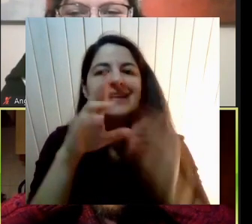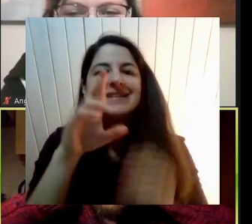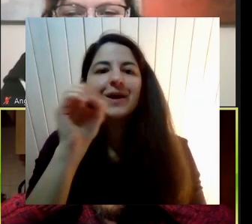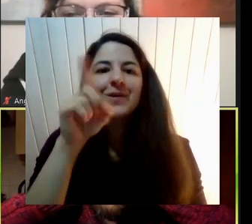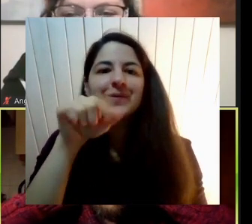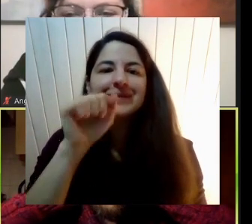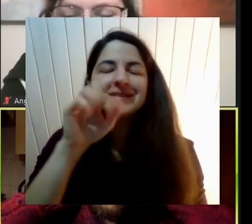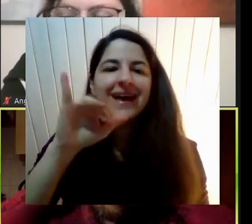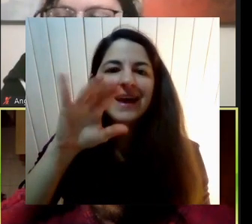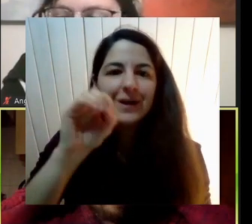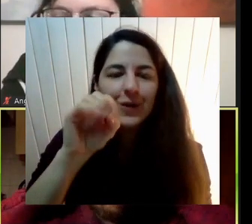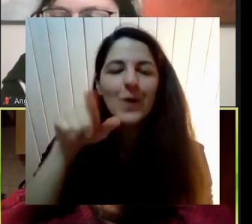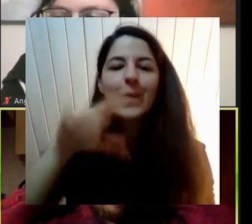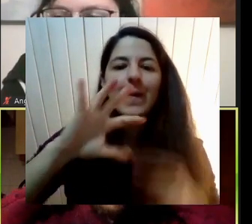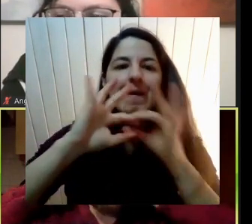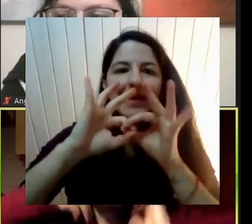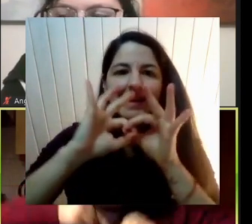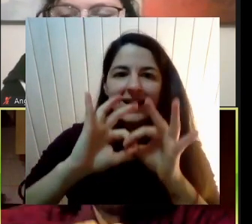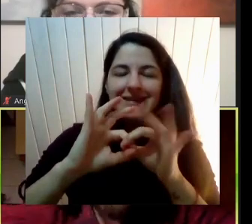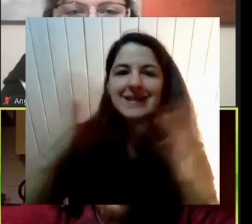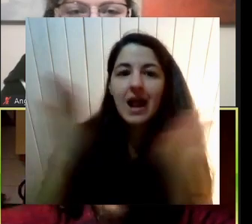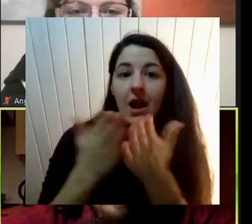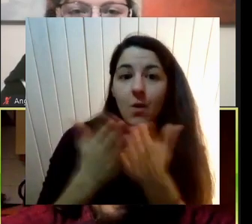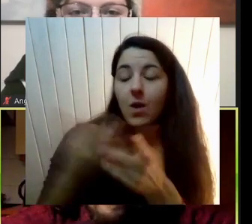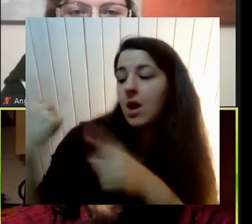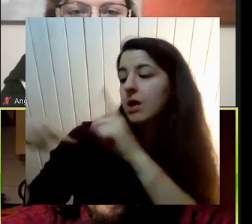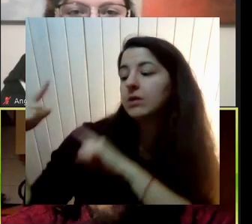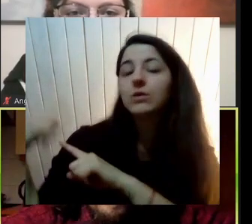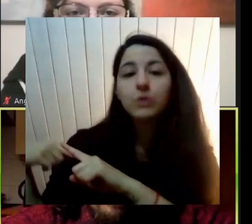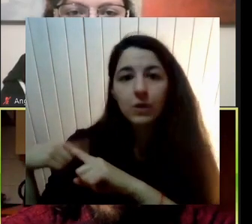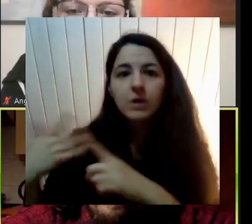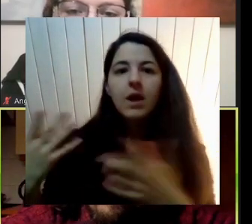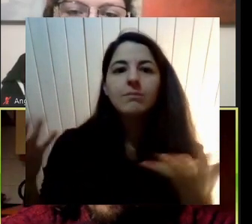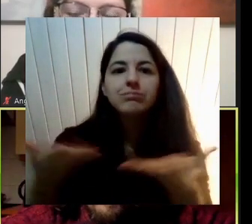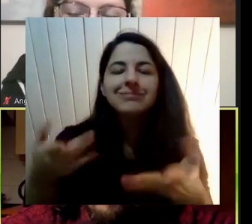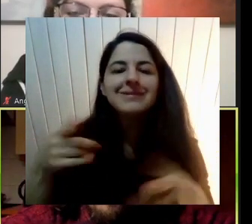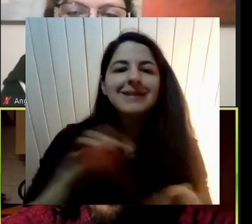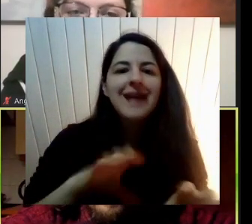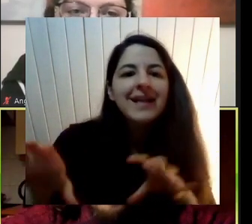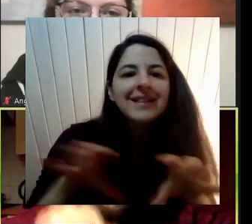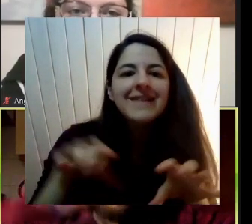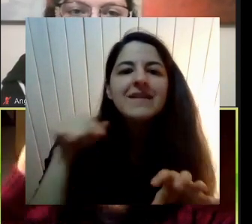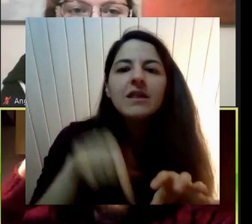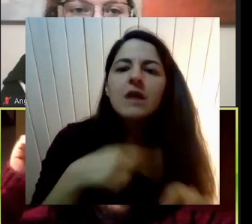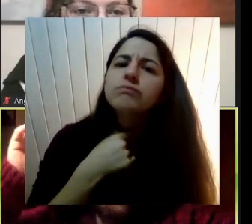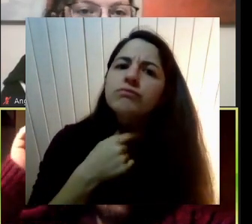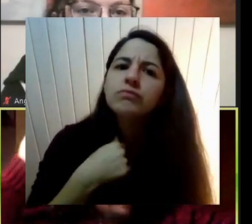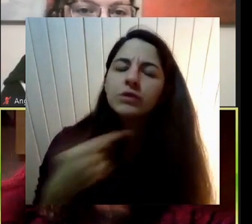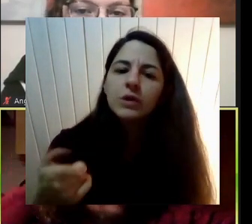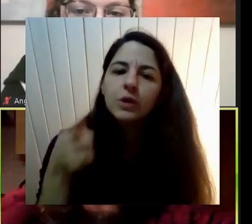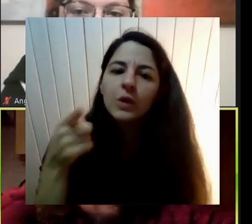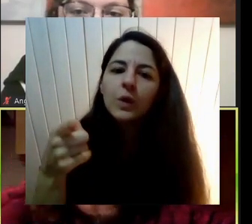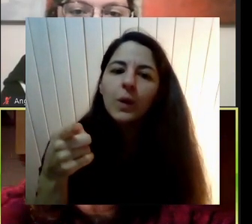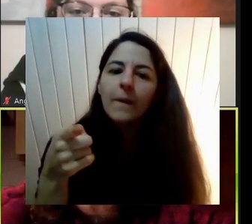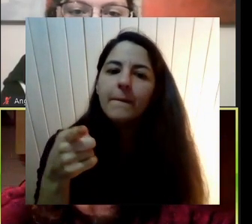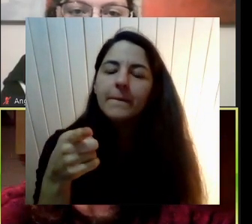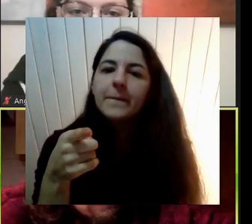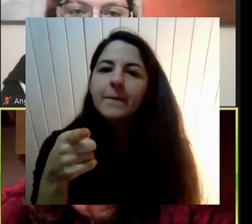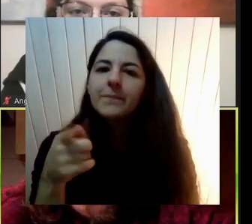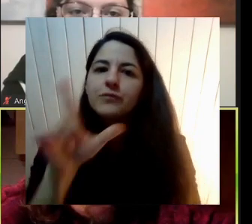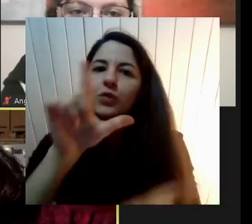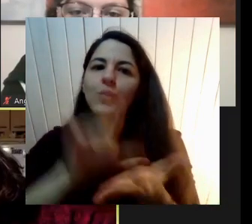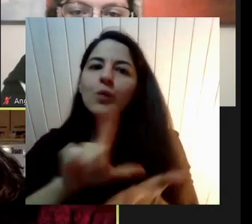De Historia y Ciencias Sociales Por generar esta actividad Y me quiero tomar Ese lugar Que dejó Yerko ahí Justamente